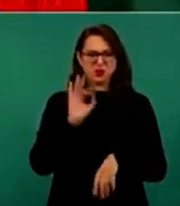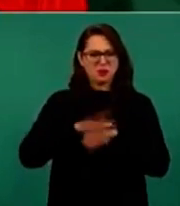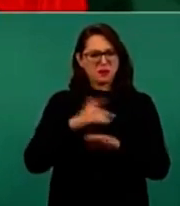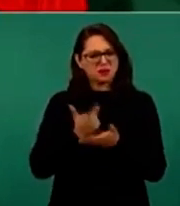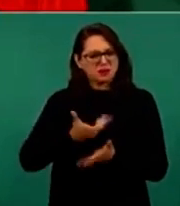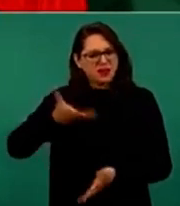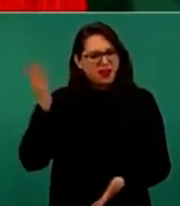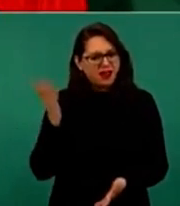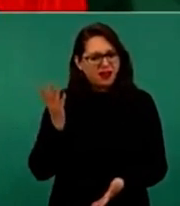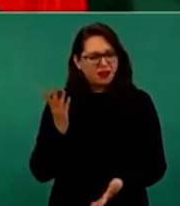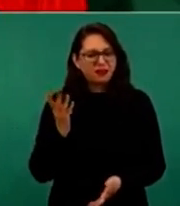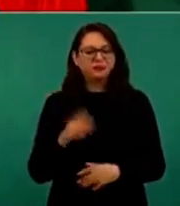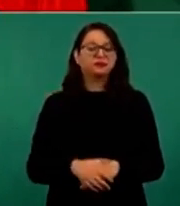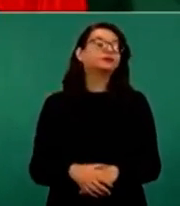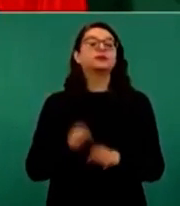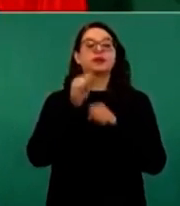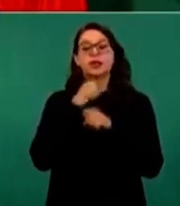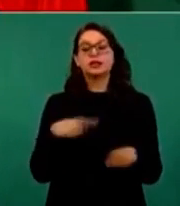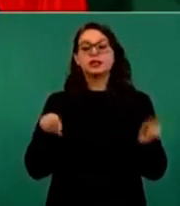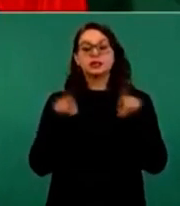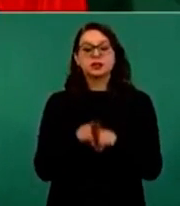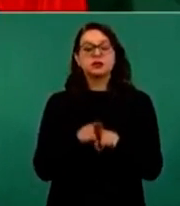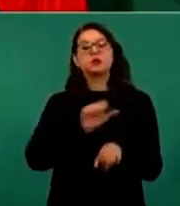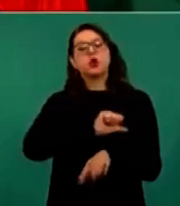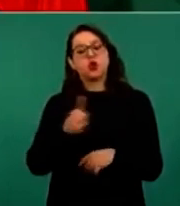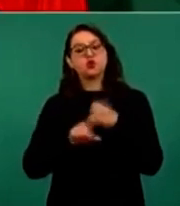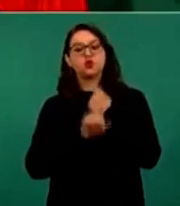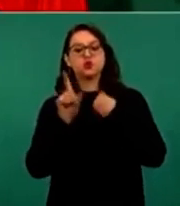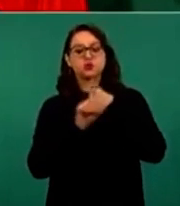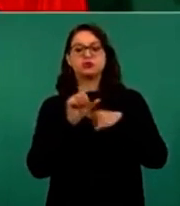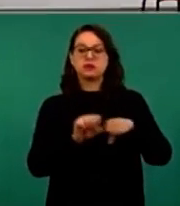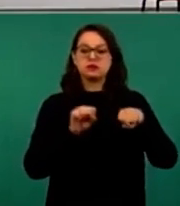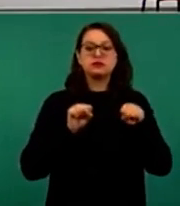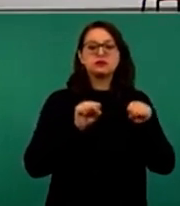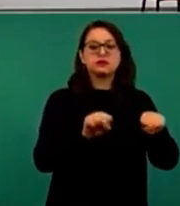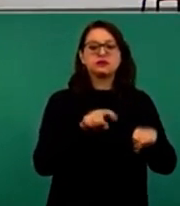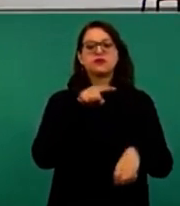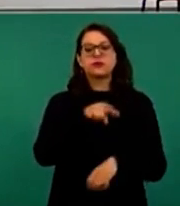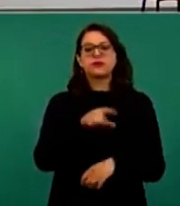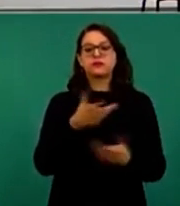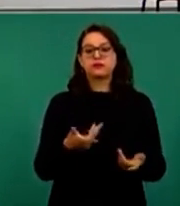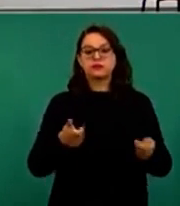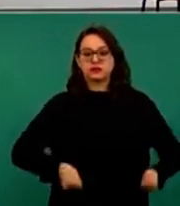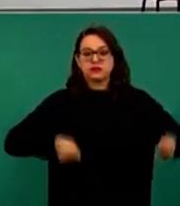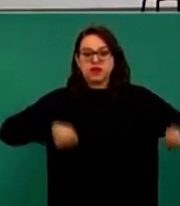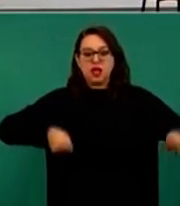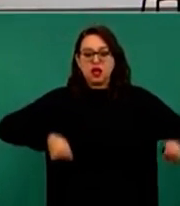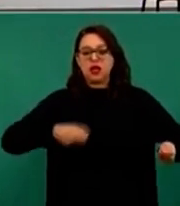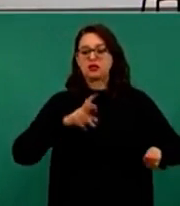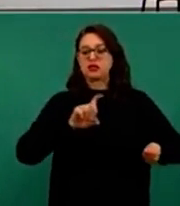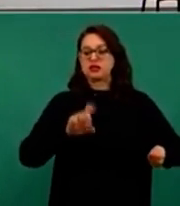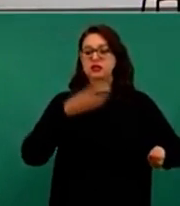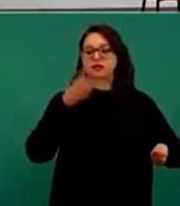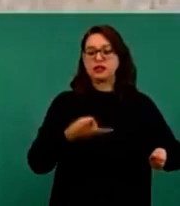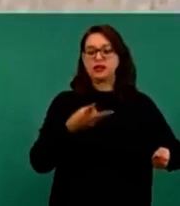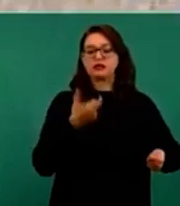producto. Y también tuvimos un problema con Chedraui de una charola que daban en 33 pesos y luego no